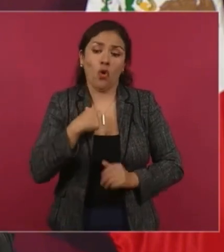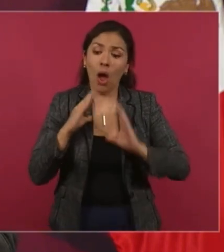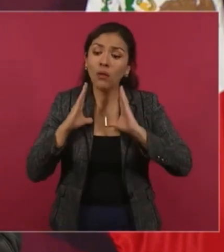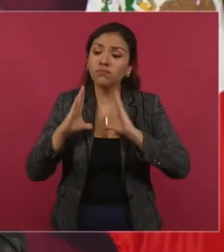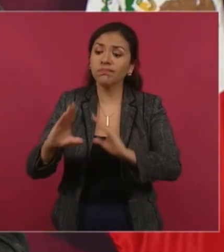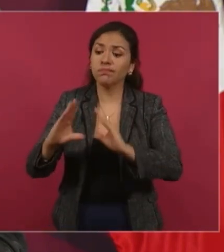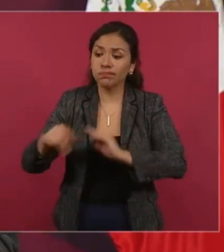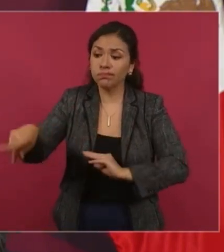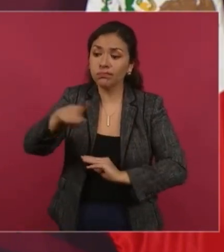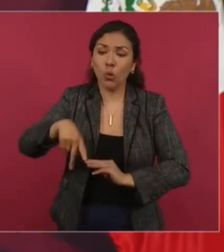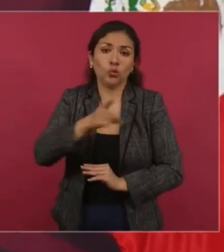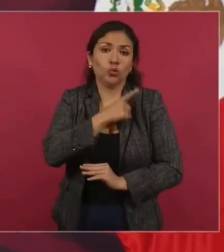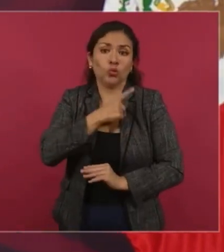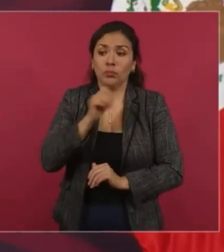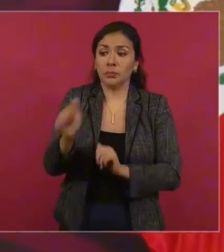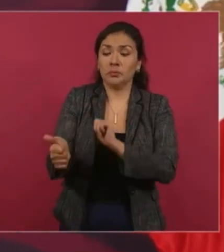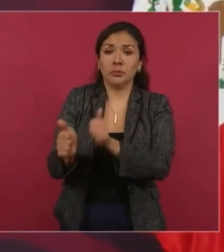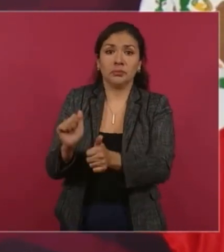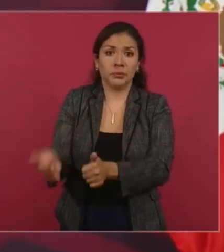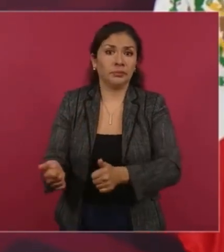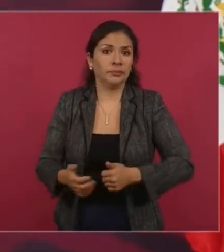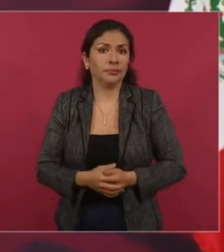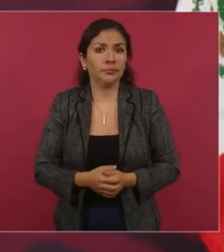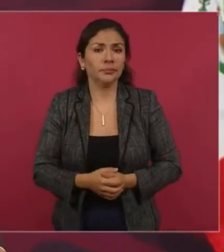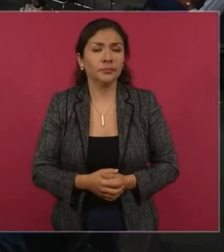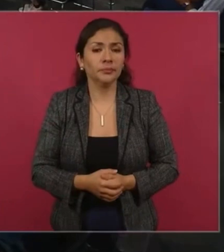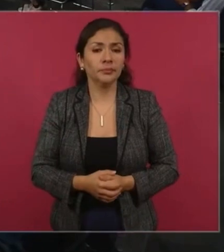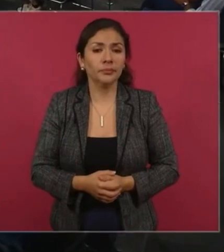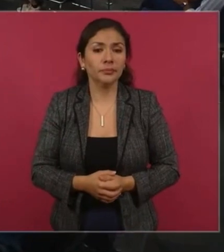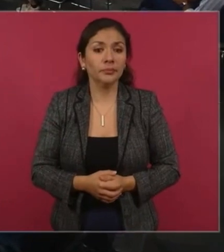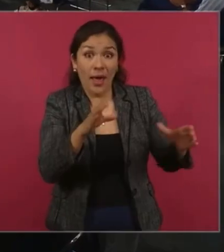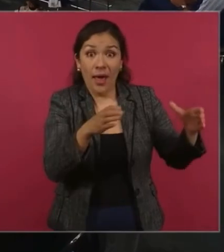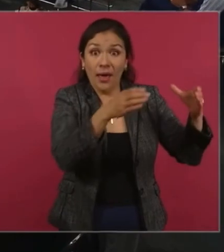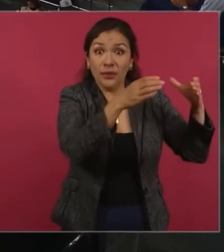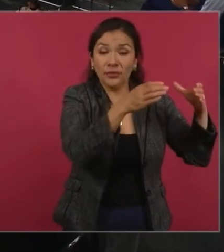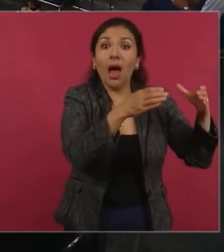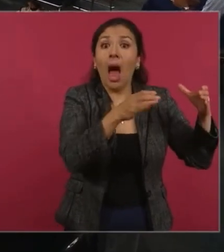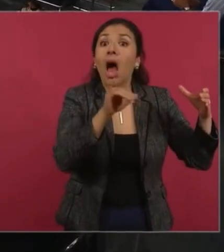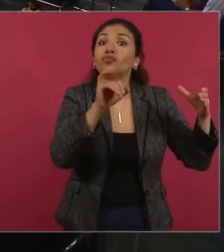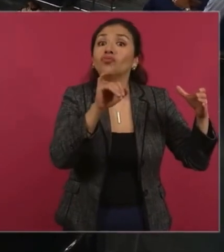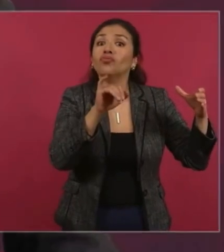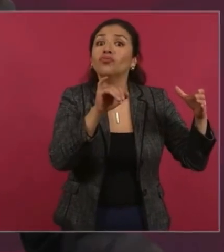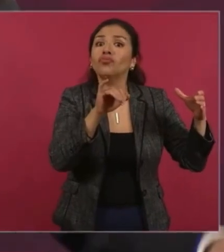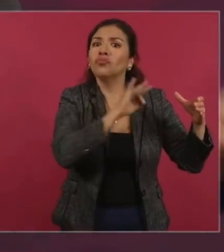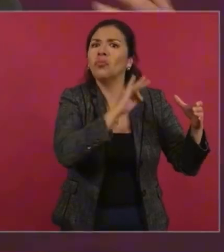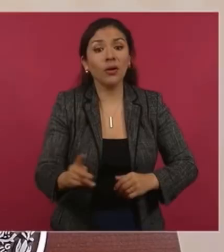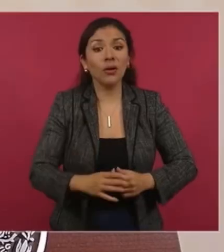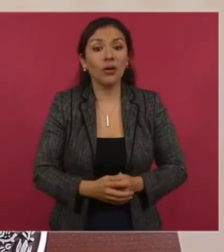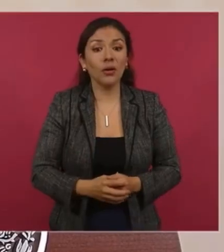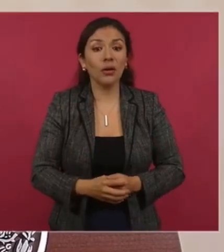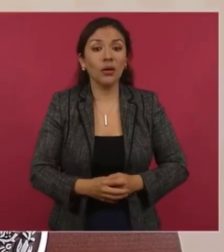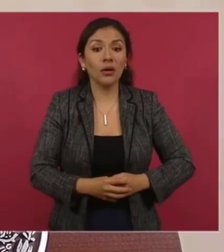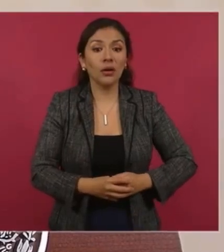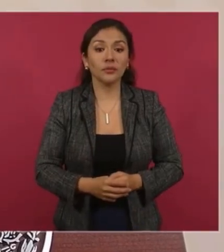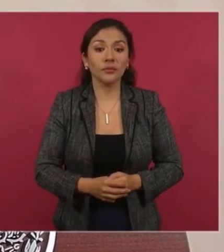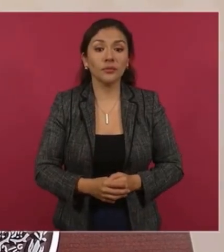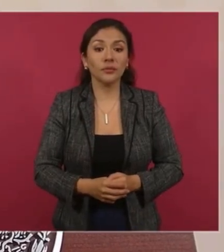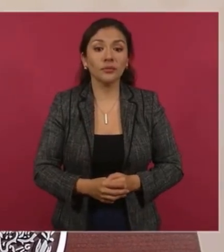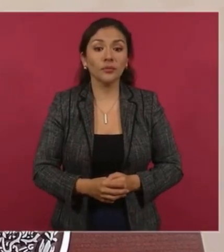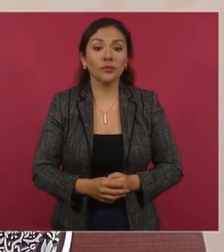pescar que regalar pescado. Cuando ellos sí tiraban la atarraya y